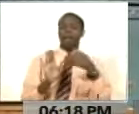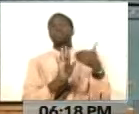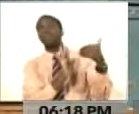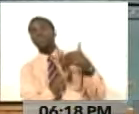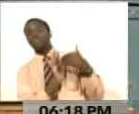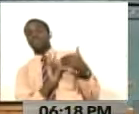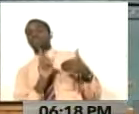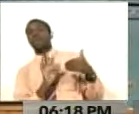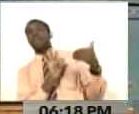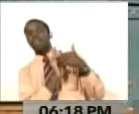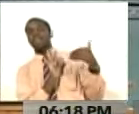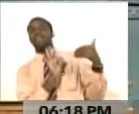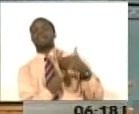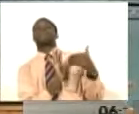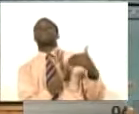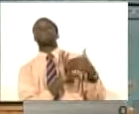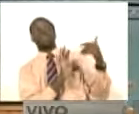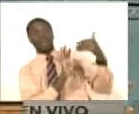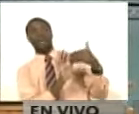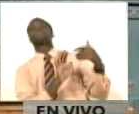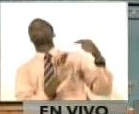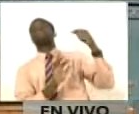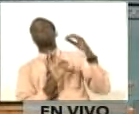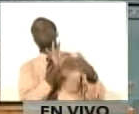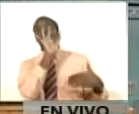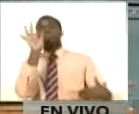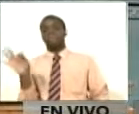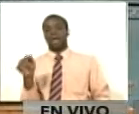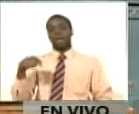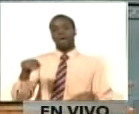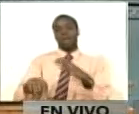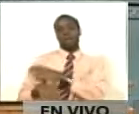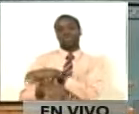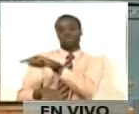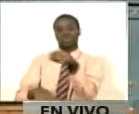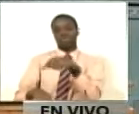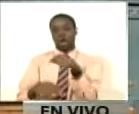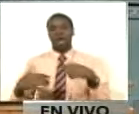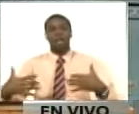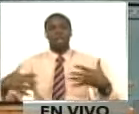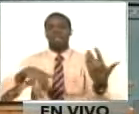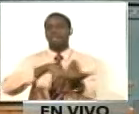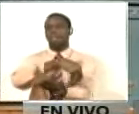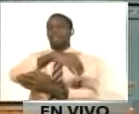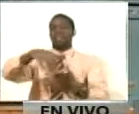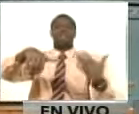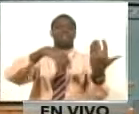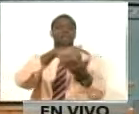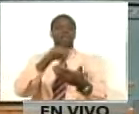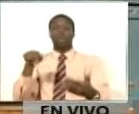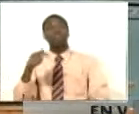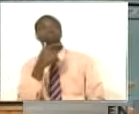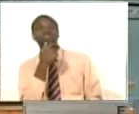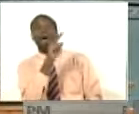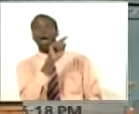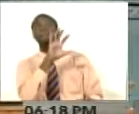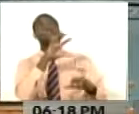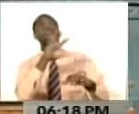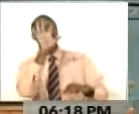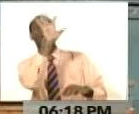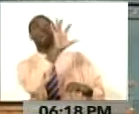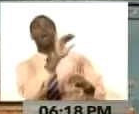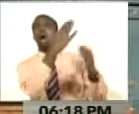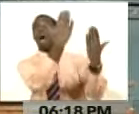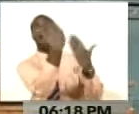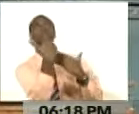generado esta ola de violencia por la oposición venezolana que ve en este grupo de países el apoyo